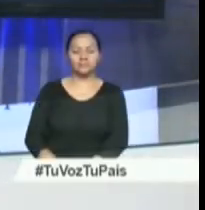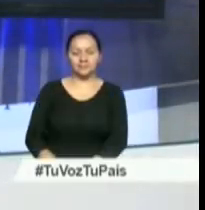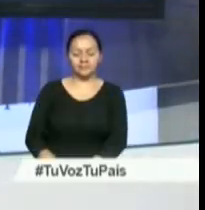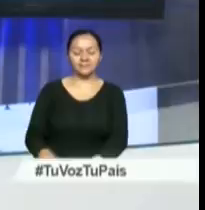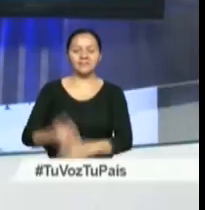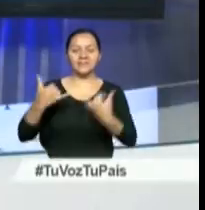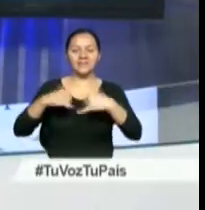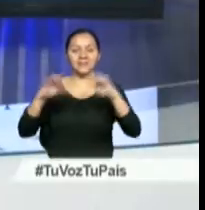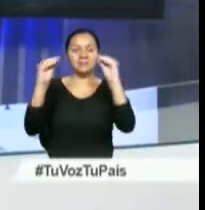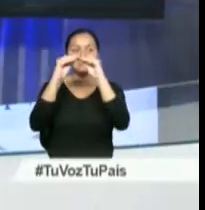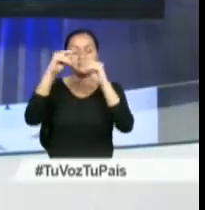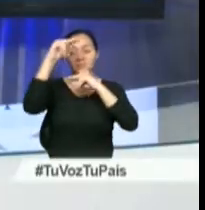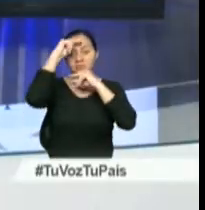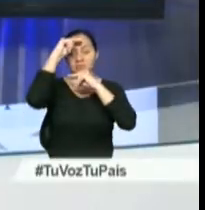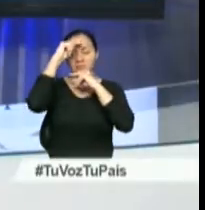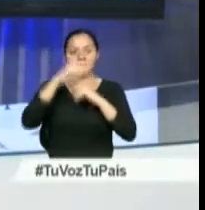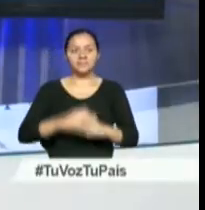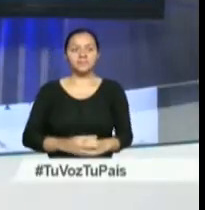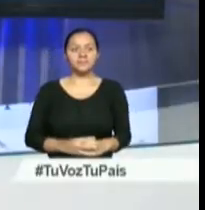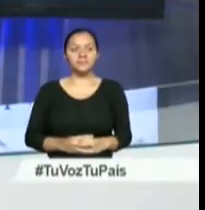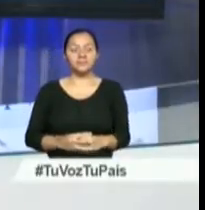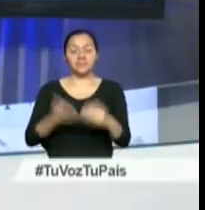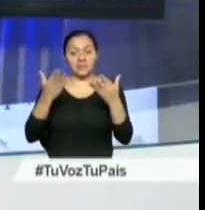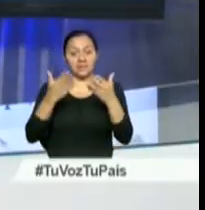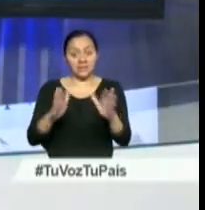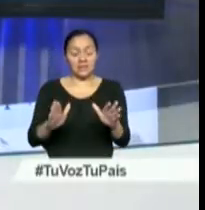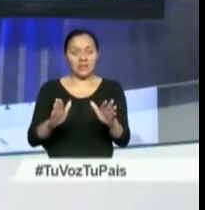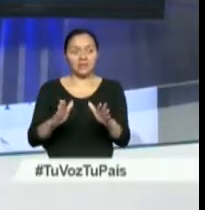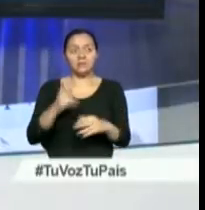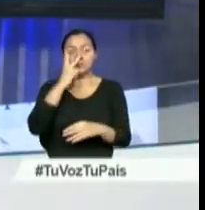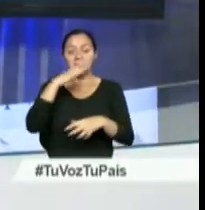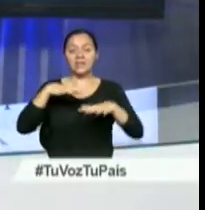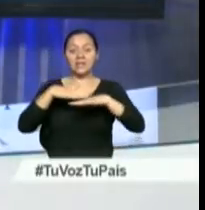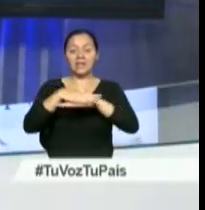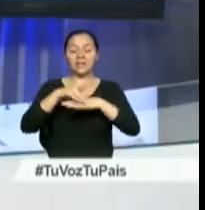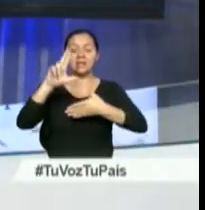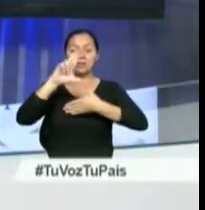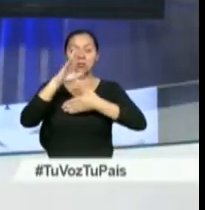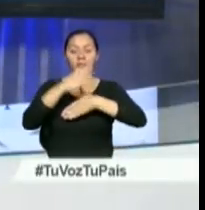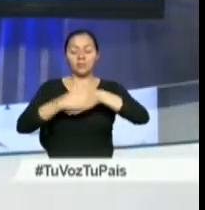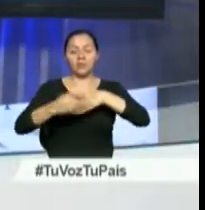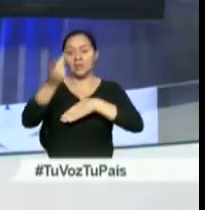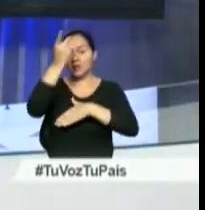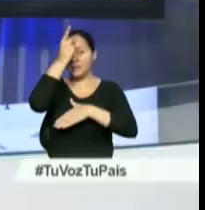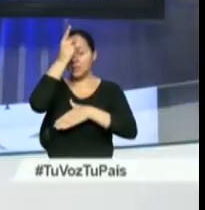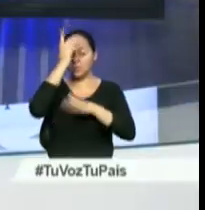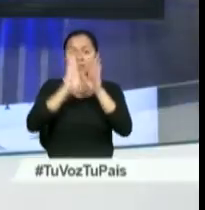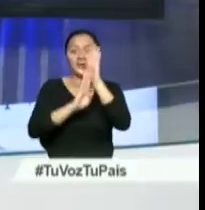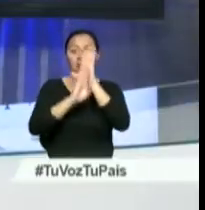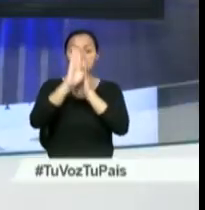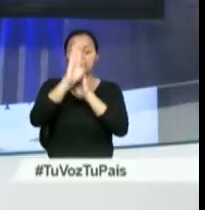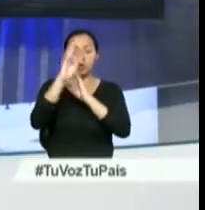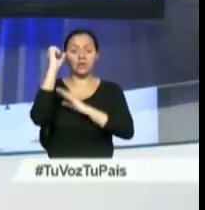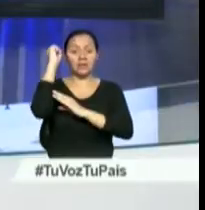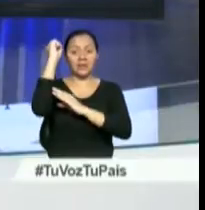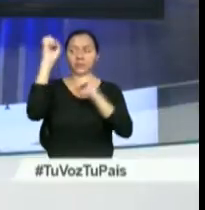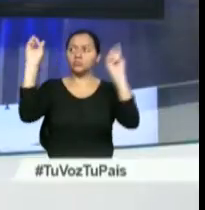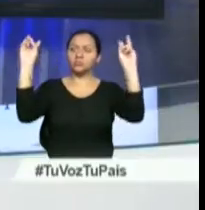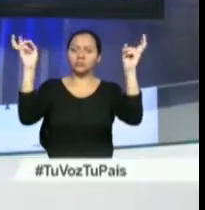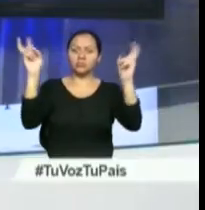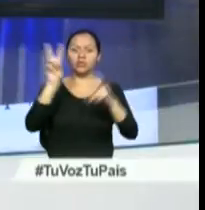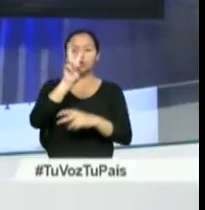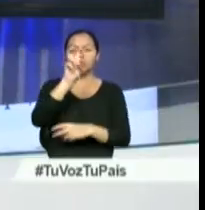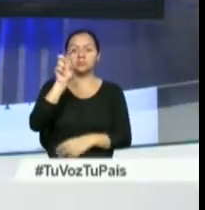Continuamos con la información. De acuerdo a la Red Latinoamericana sobre Deuda, Desarrollo y Derechos, un promedio de 200 mil